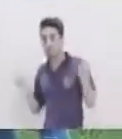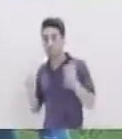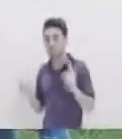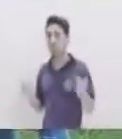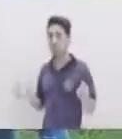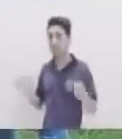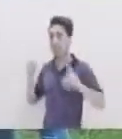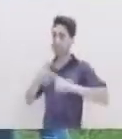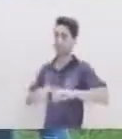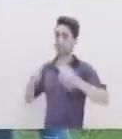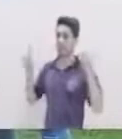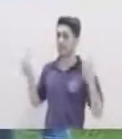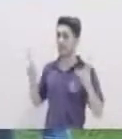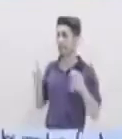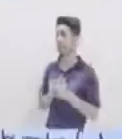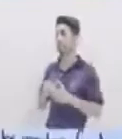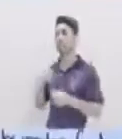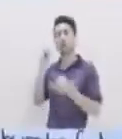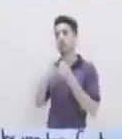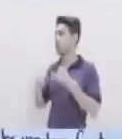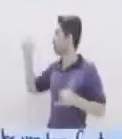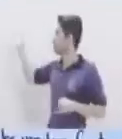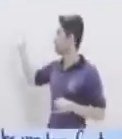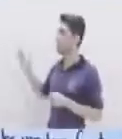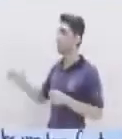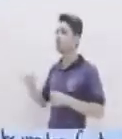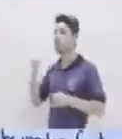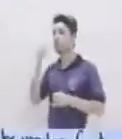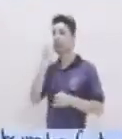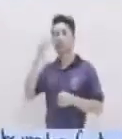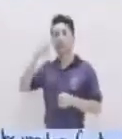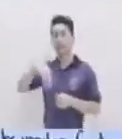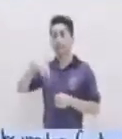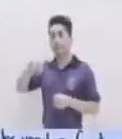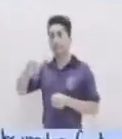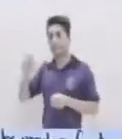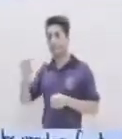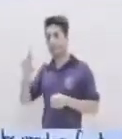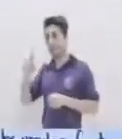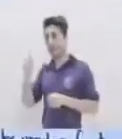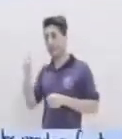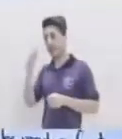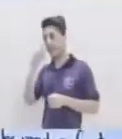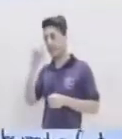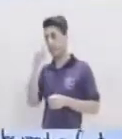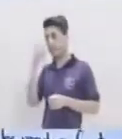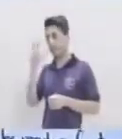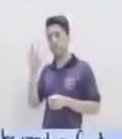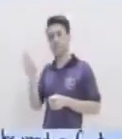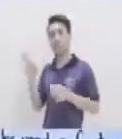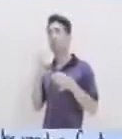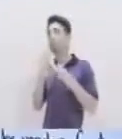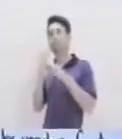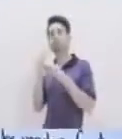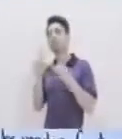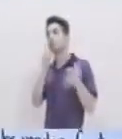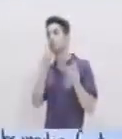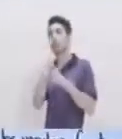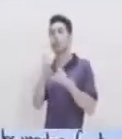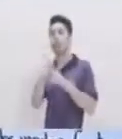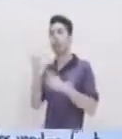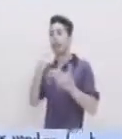ya nos da lo indicativo Lo indicativo Y por último tenemos el imperativo Que también se relaciona mucho con la función de lenguaje